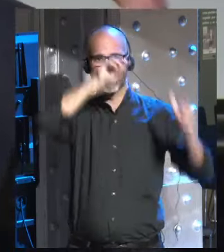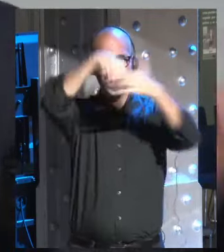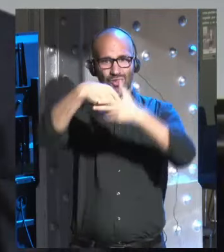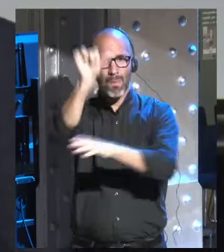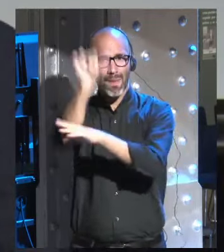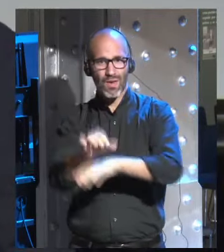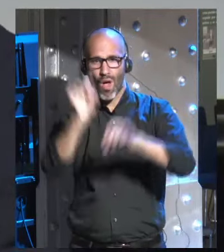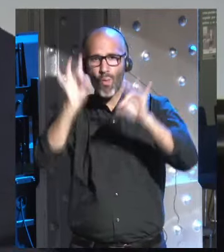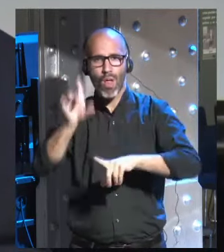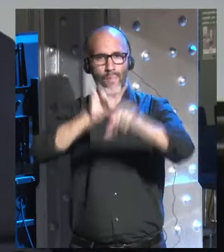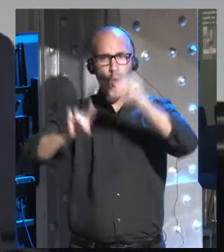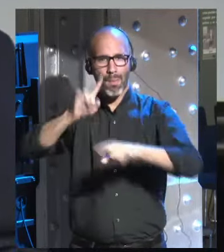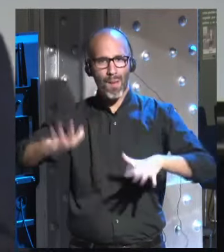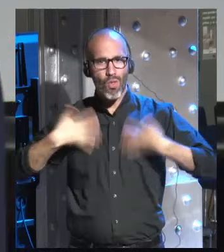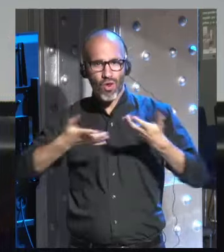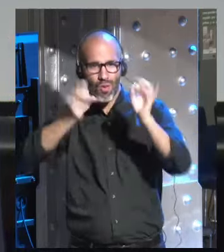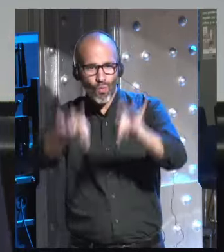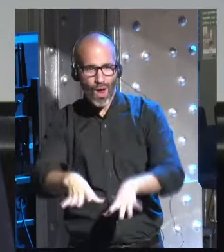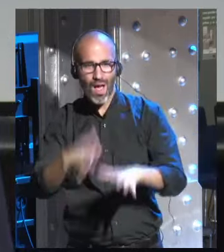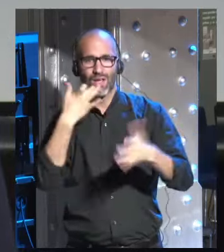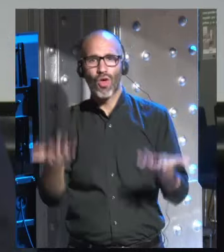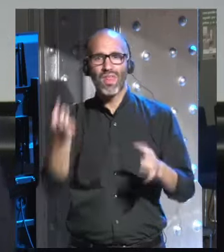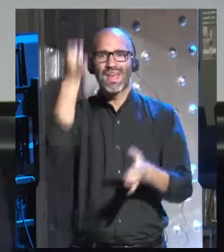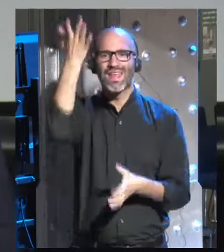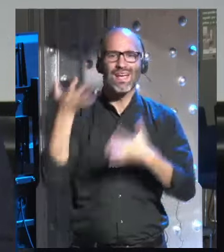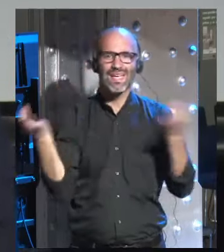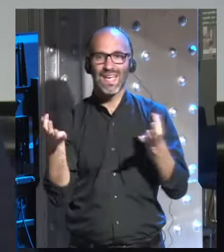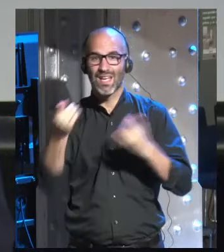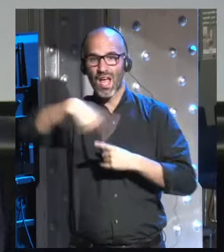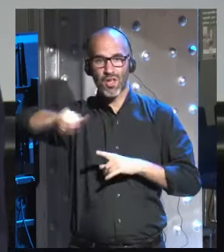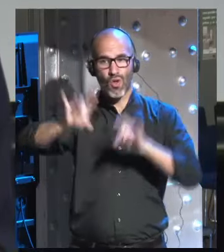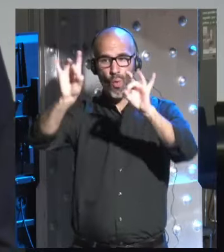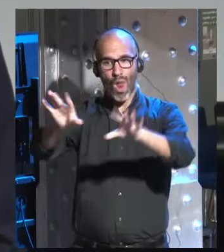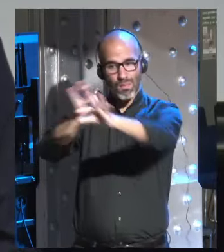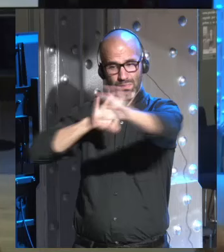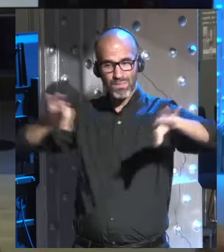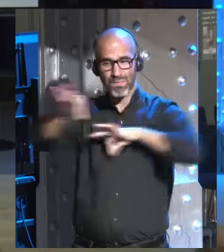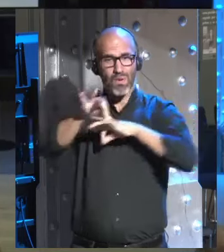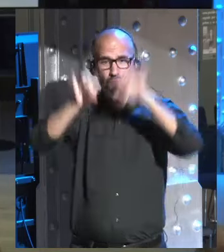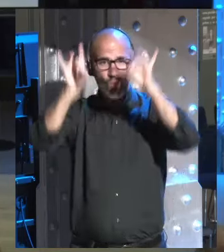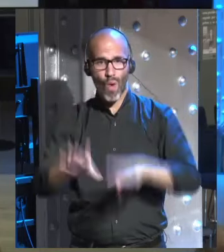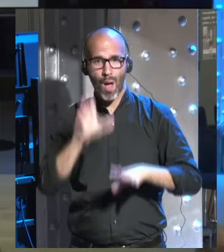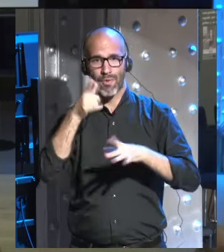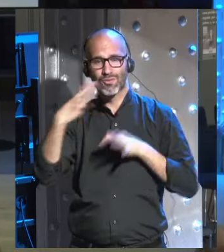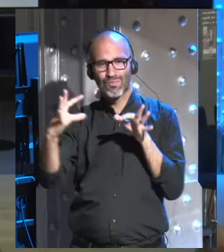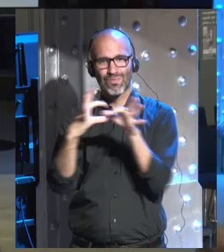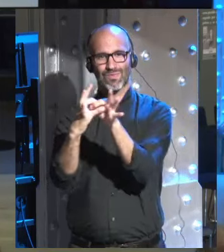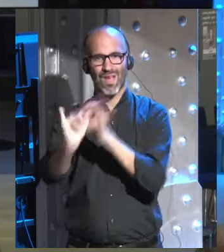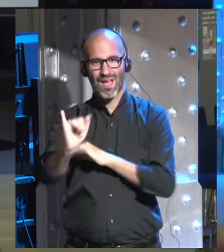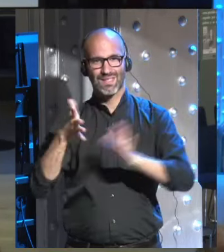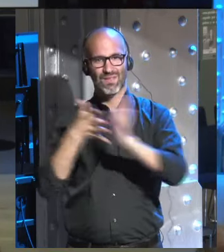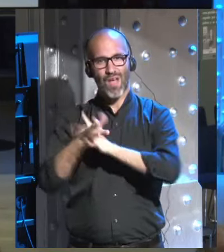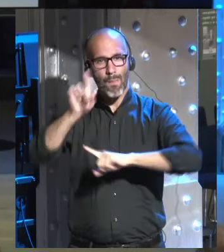problemas emocionales. La idea es que son como nosotros. Por eso es por lo que conectamos con ellos, con